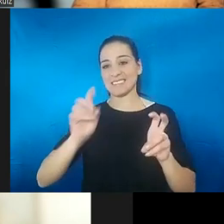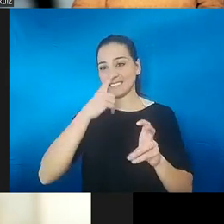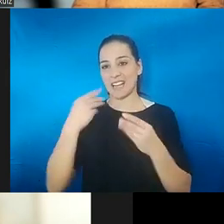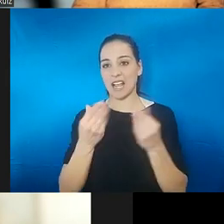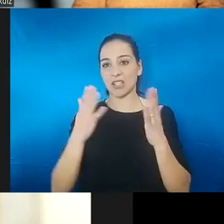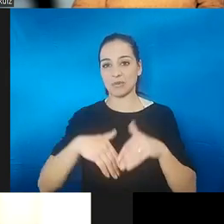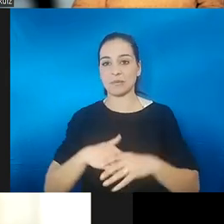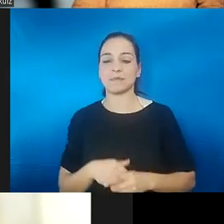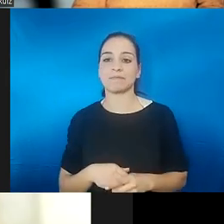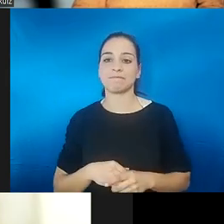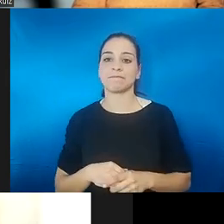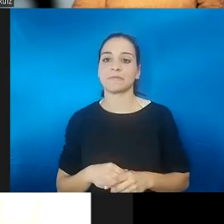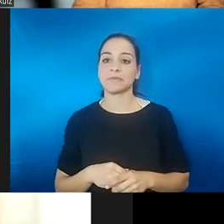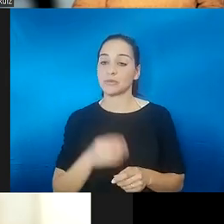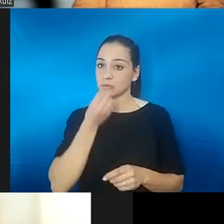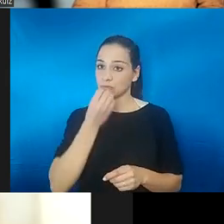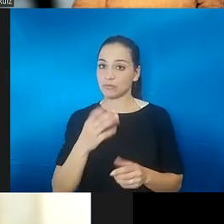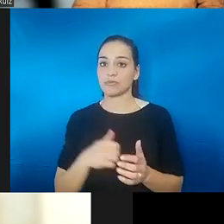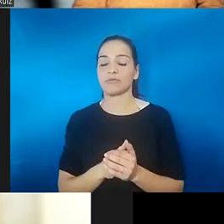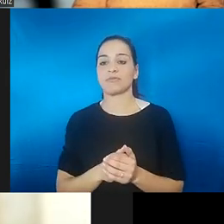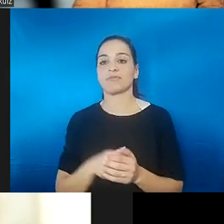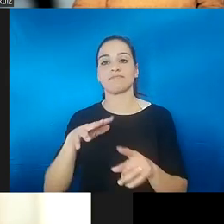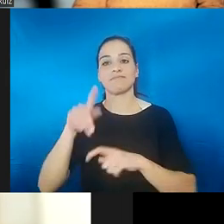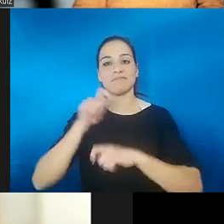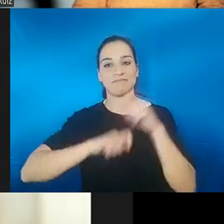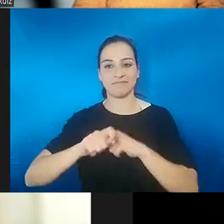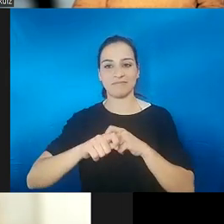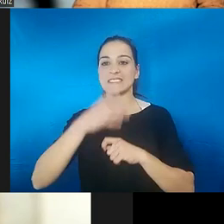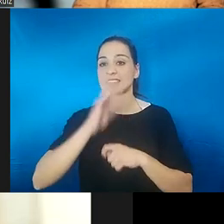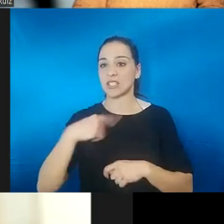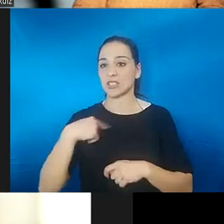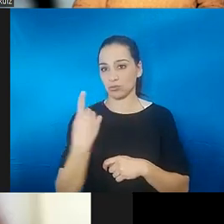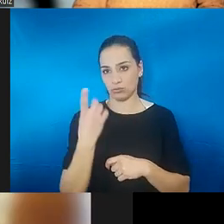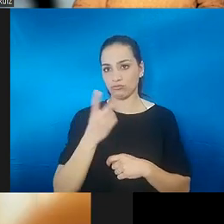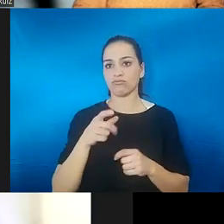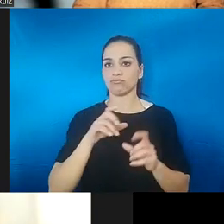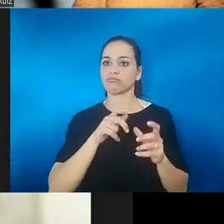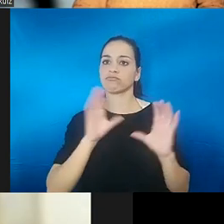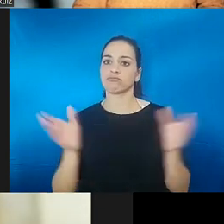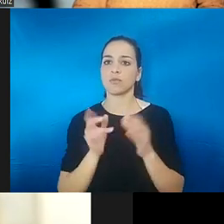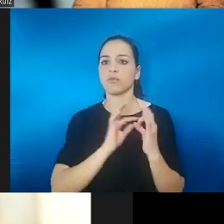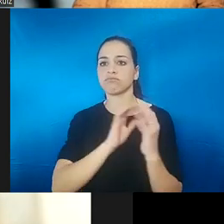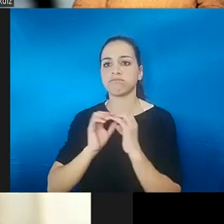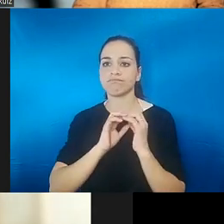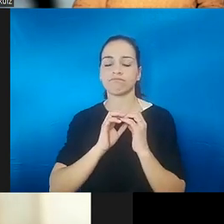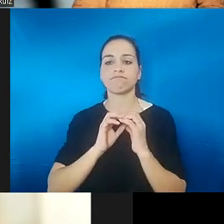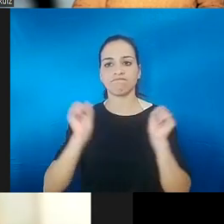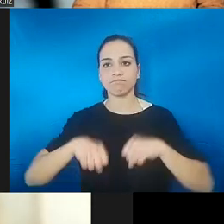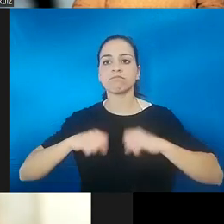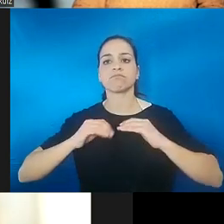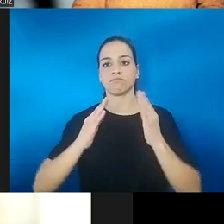Bueno, asociación la constituimos entre varias personas que nos empezamos a juntar en un grupo de Facebook.